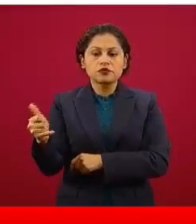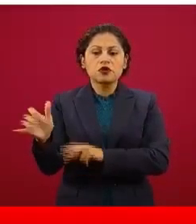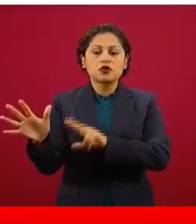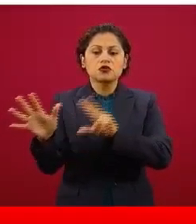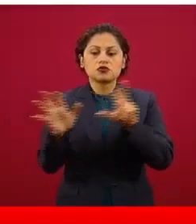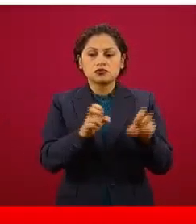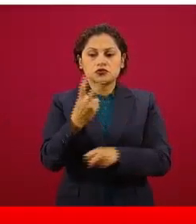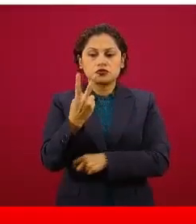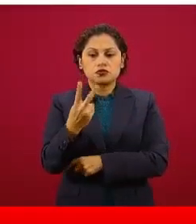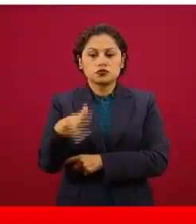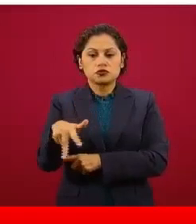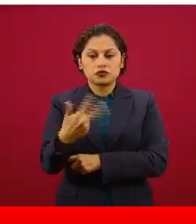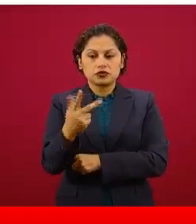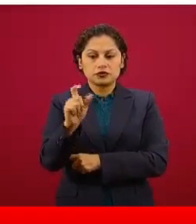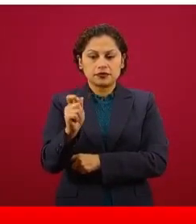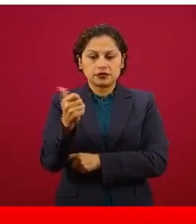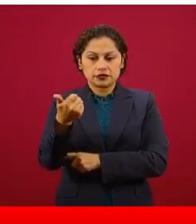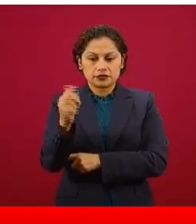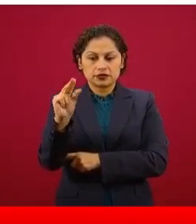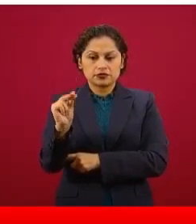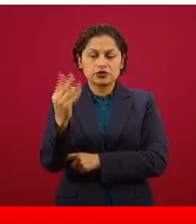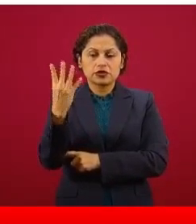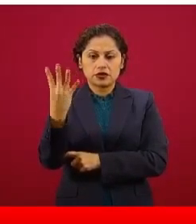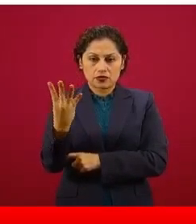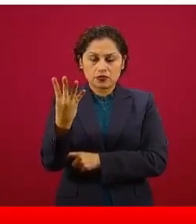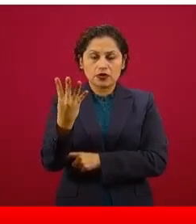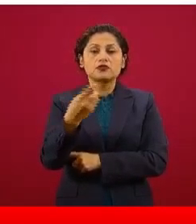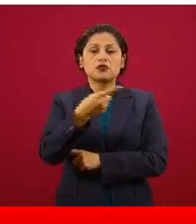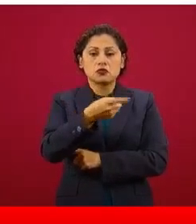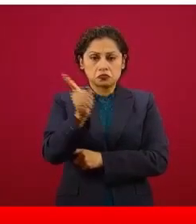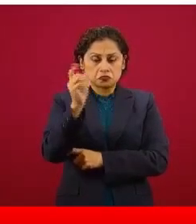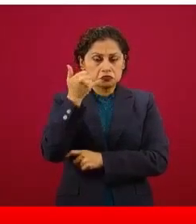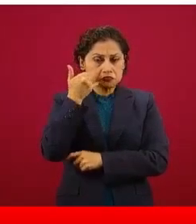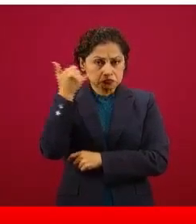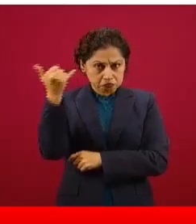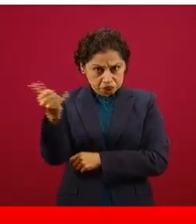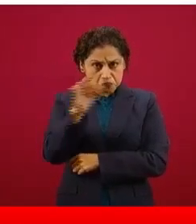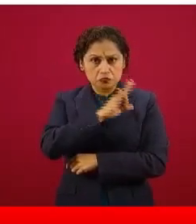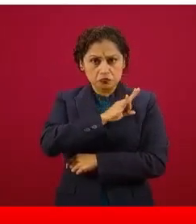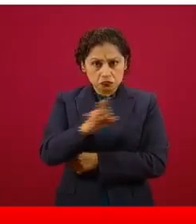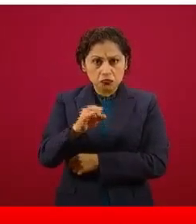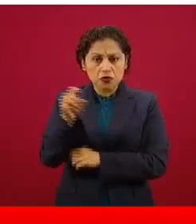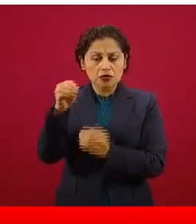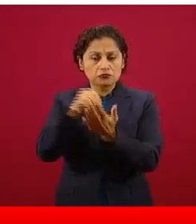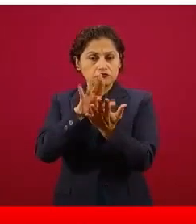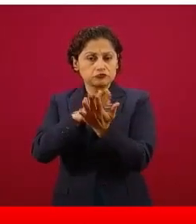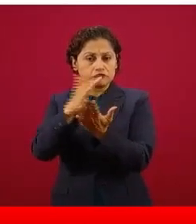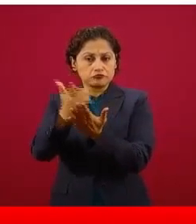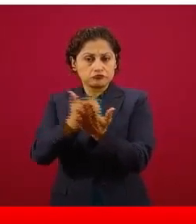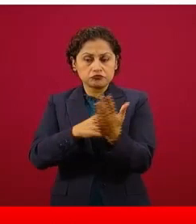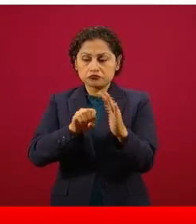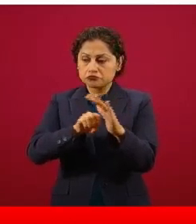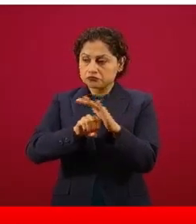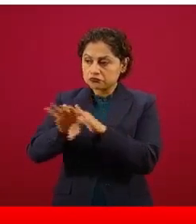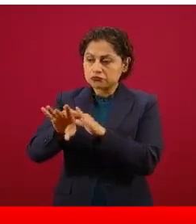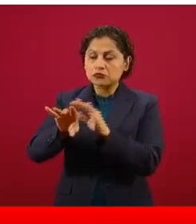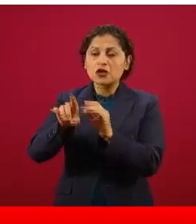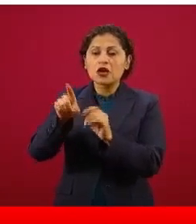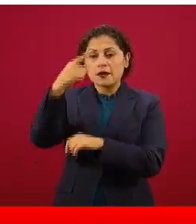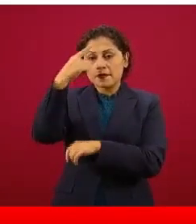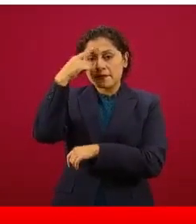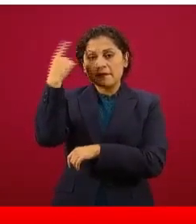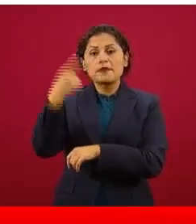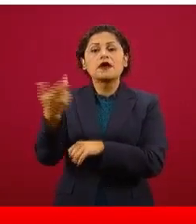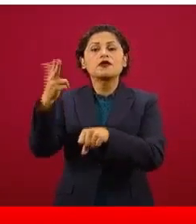-2684. Ahí llaman y entonces se derivan a las instituciones. Aquí es importante aclarar,